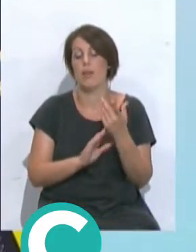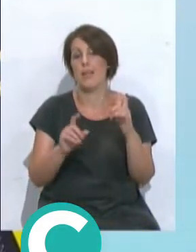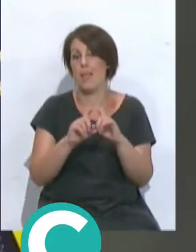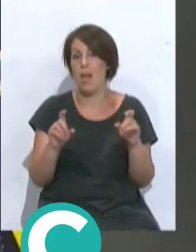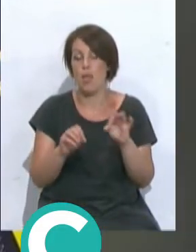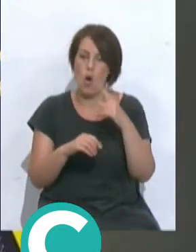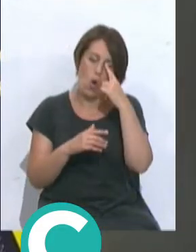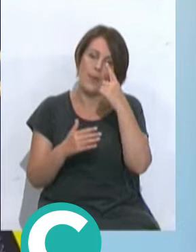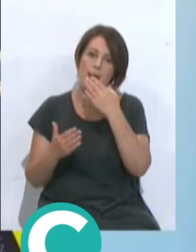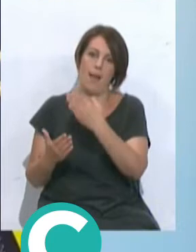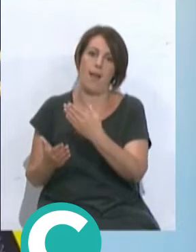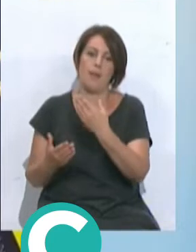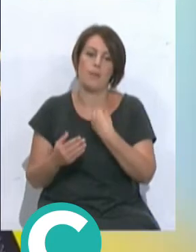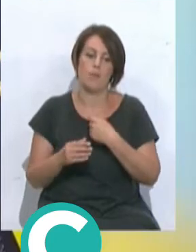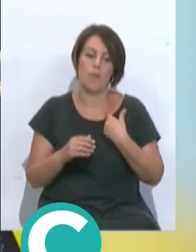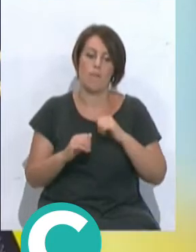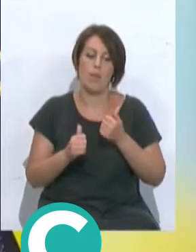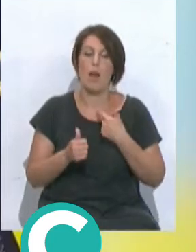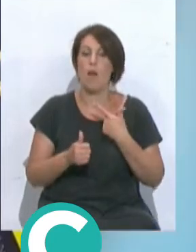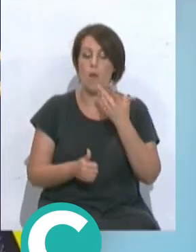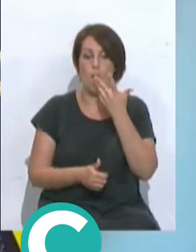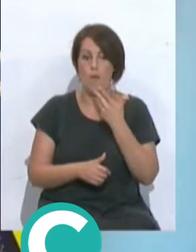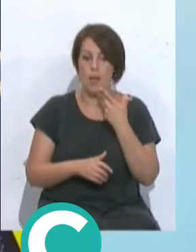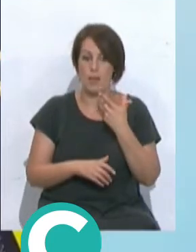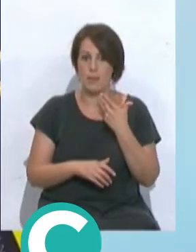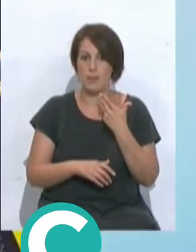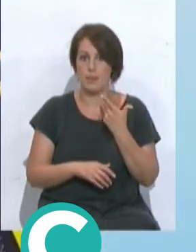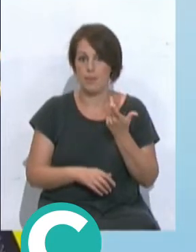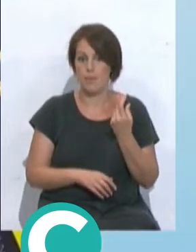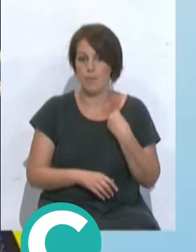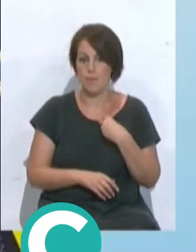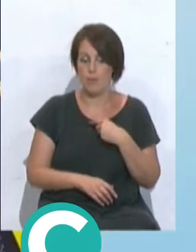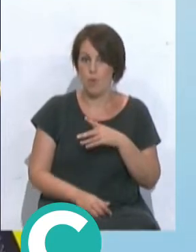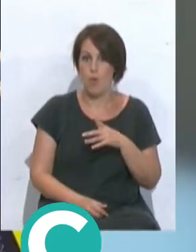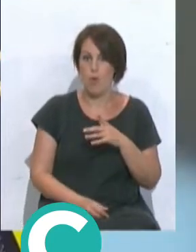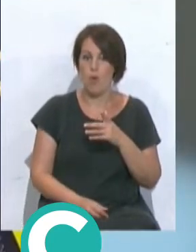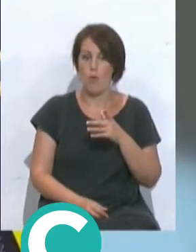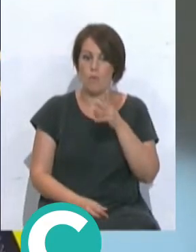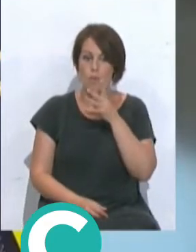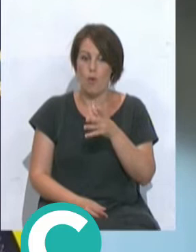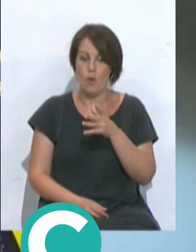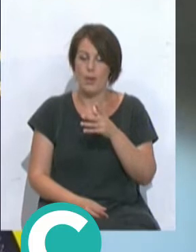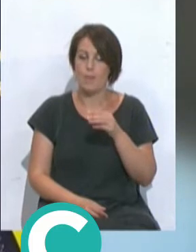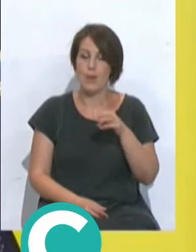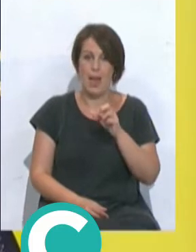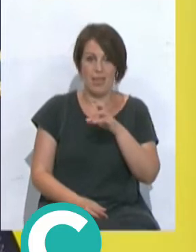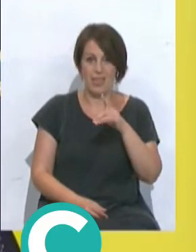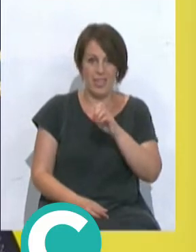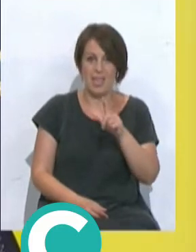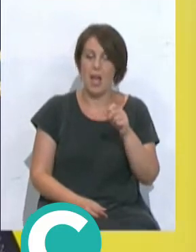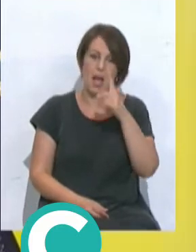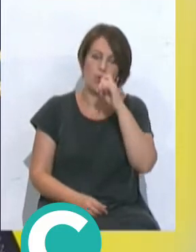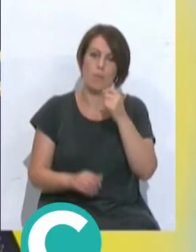entidad, homenaje a ese origen que adoptó los colores lasalianos al nacer de Lasa y Mirandilla, que entre los años